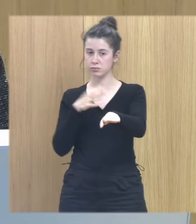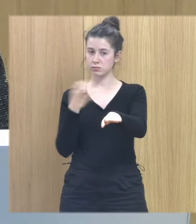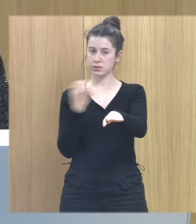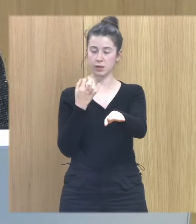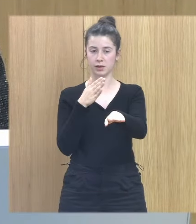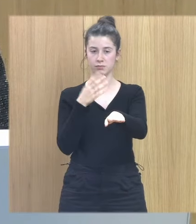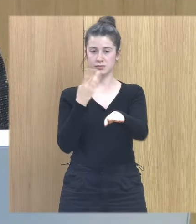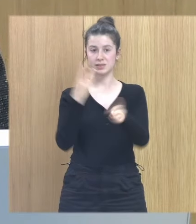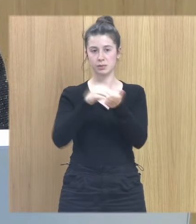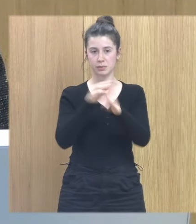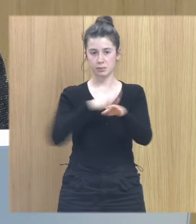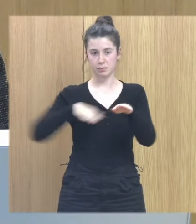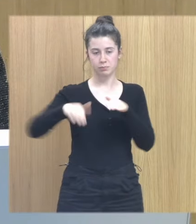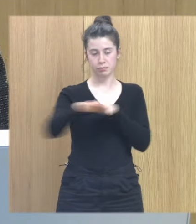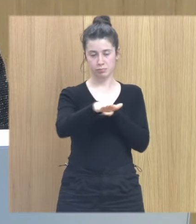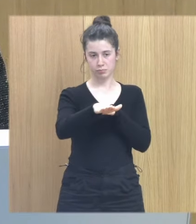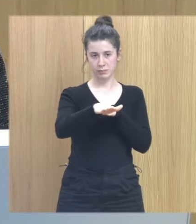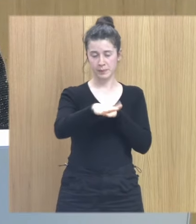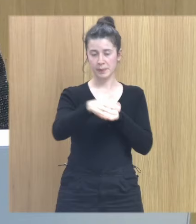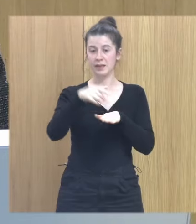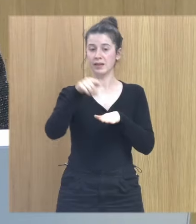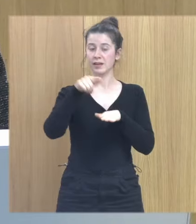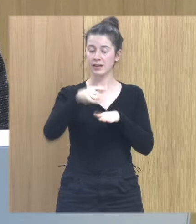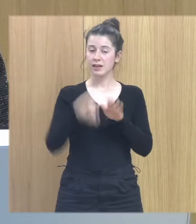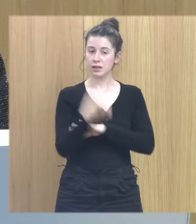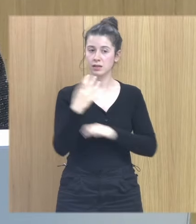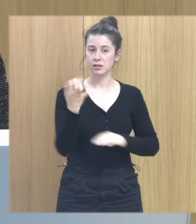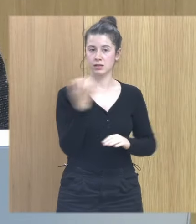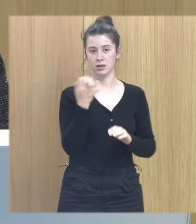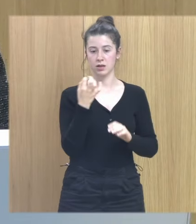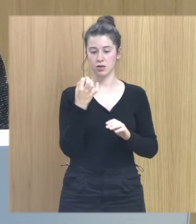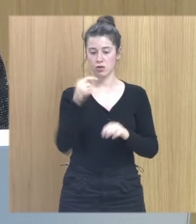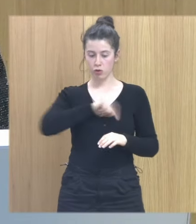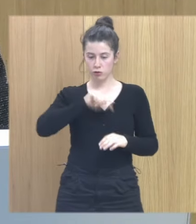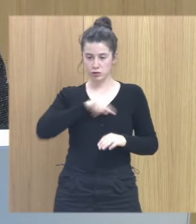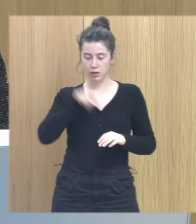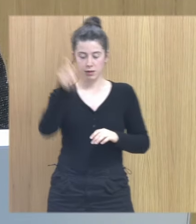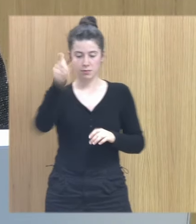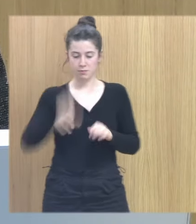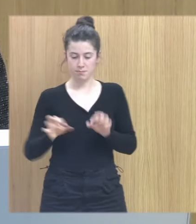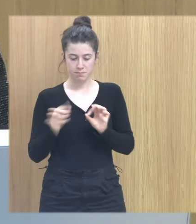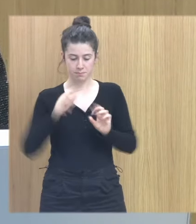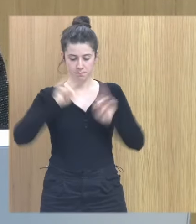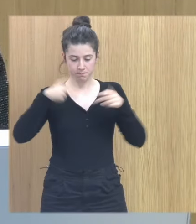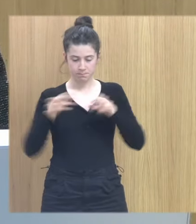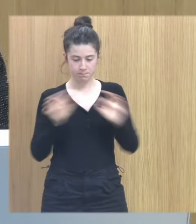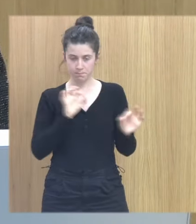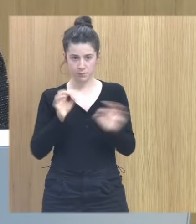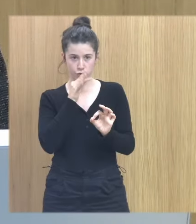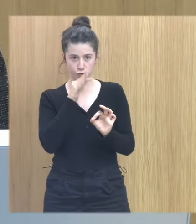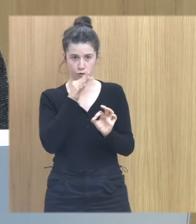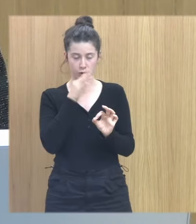por delante y entonces provocamos conciencia que no están preparados para sostener y podemos revictimizar a las personas con las que trabajamos